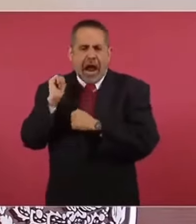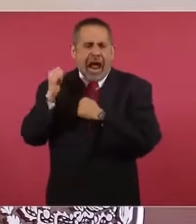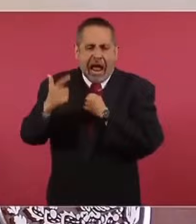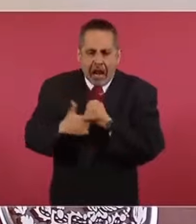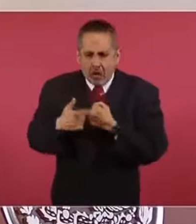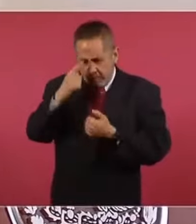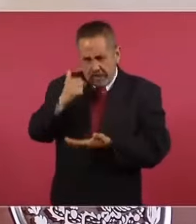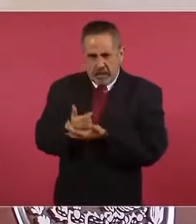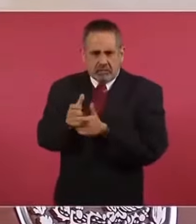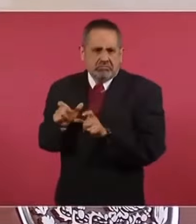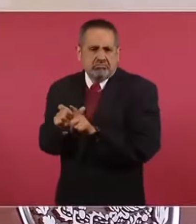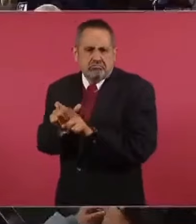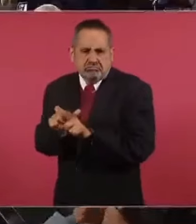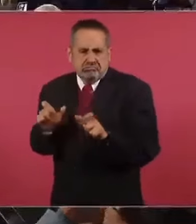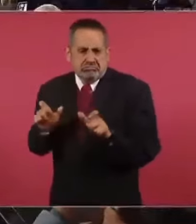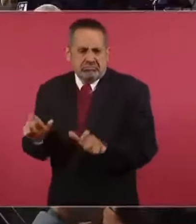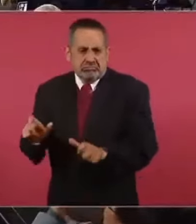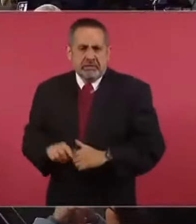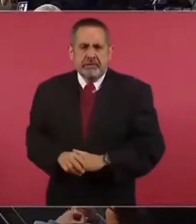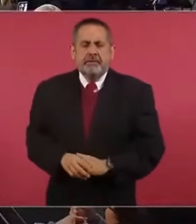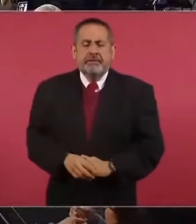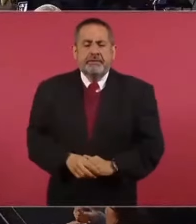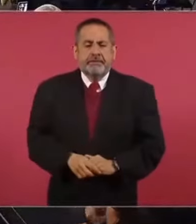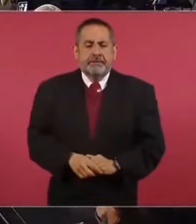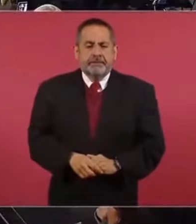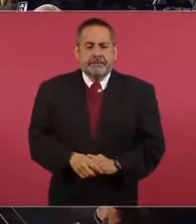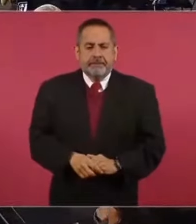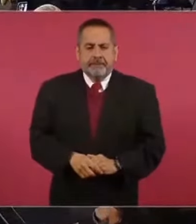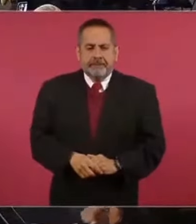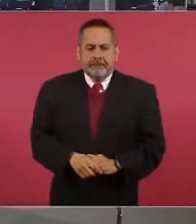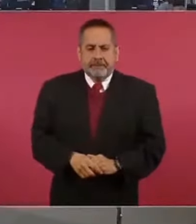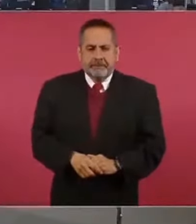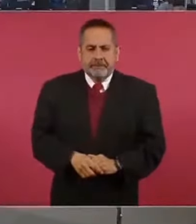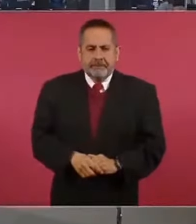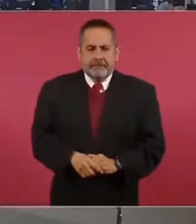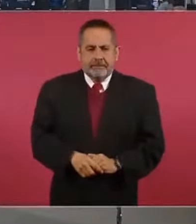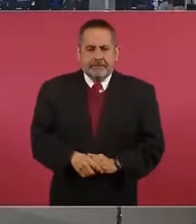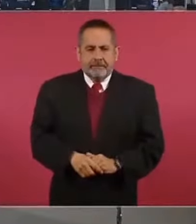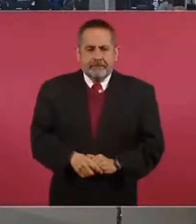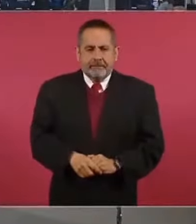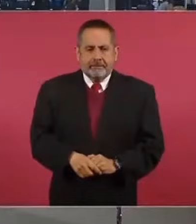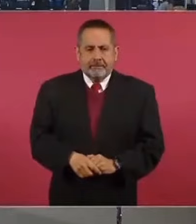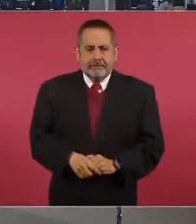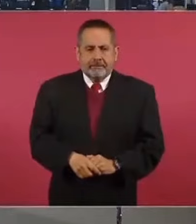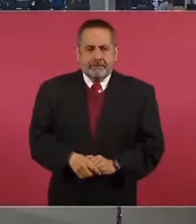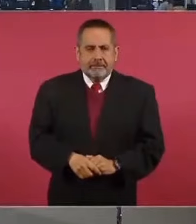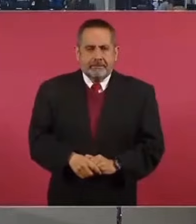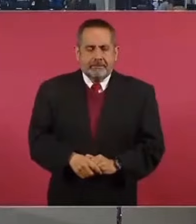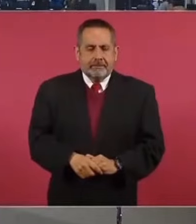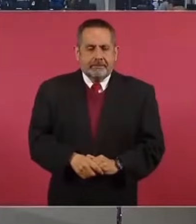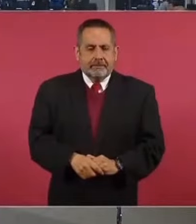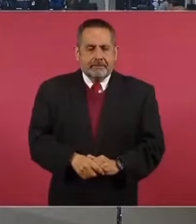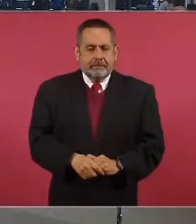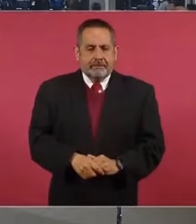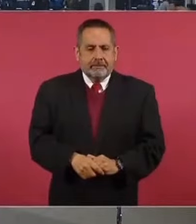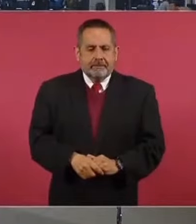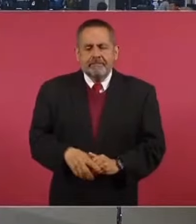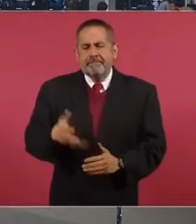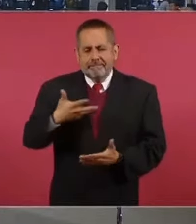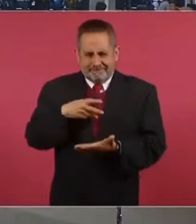de prevención. ¿Cómo se puede conocer si fuiste o no afectado?